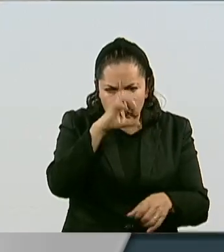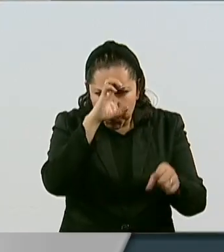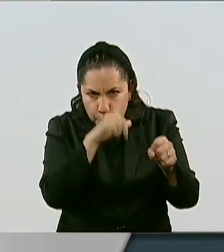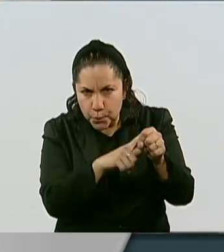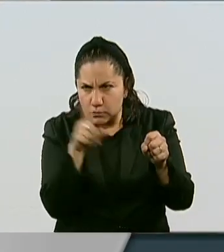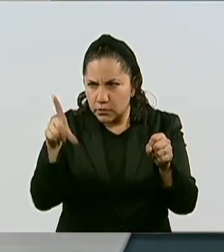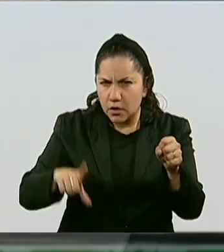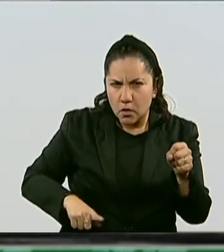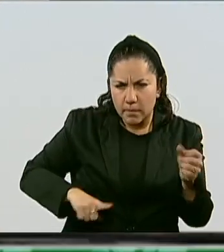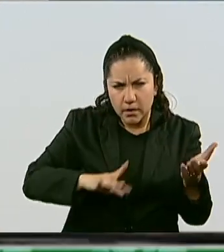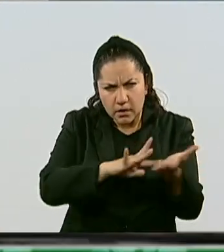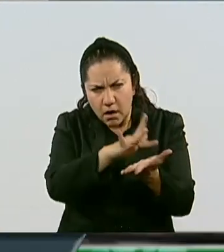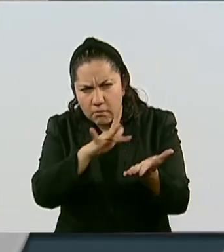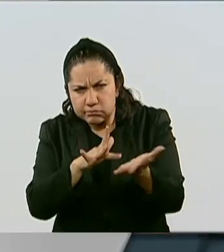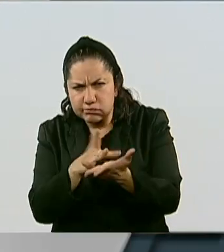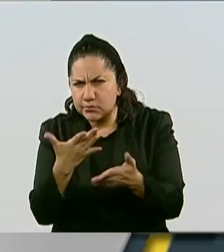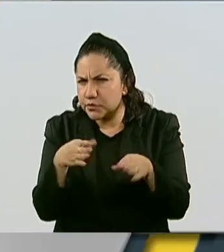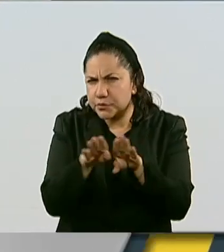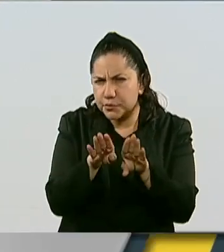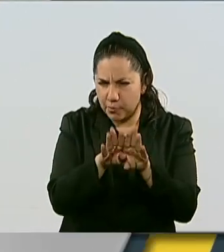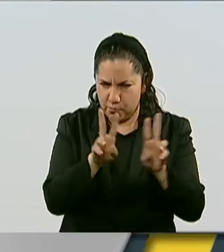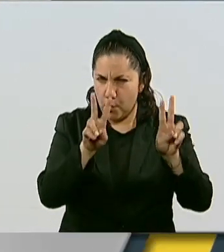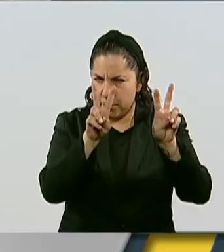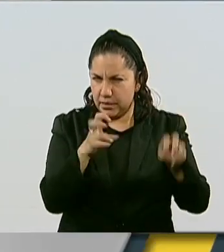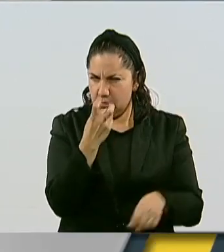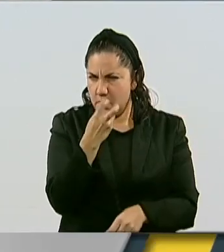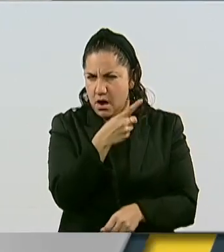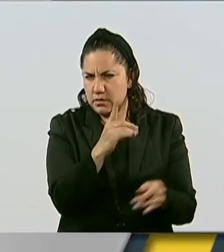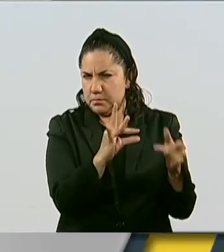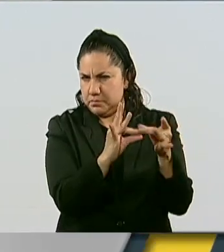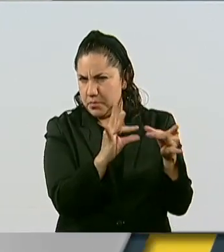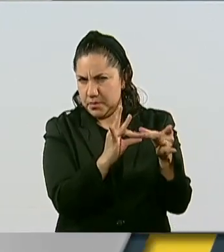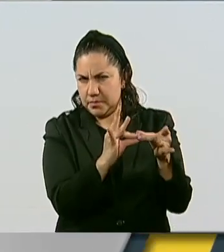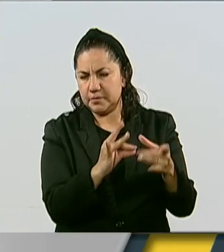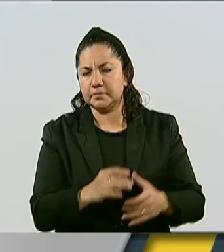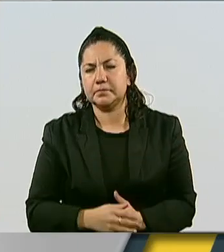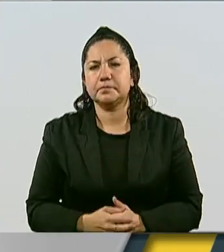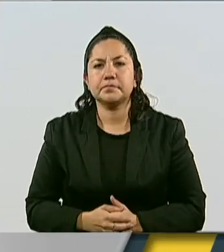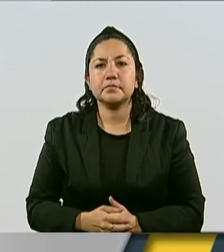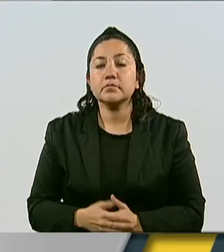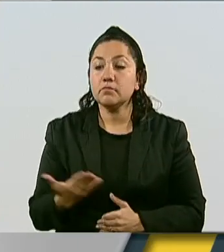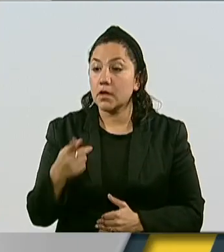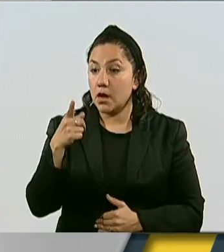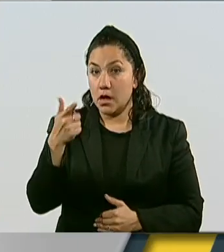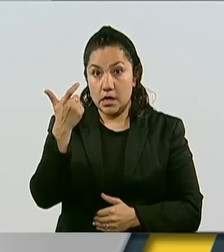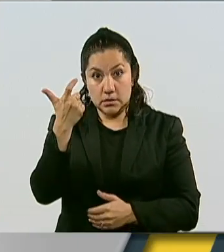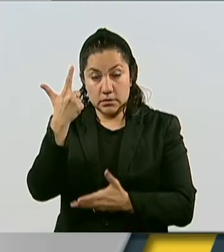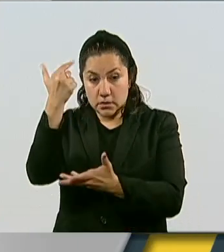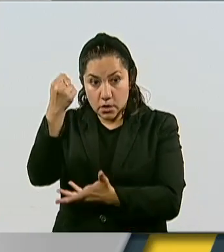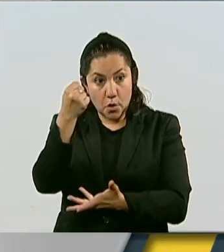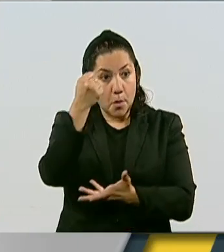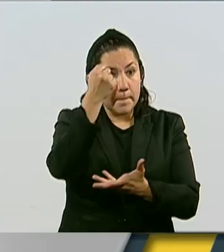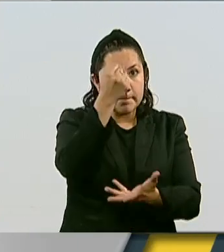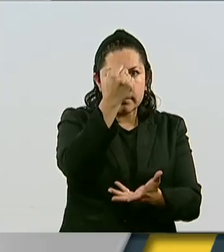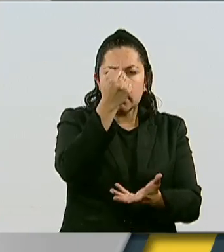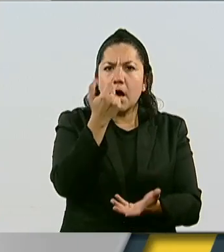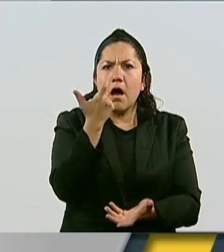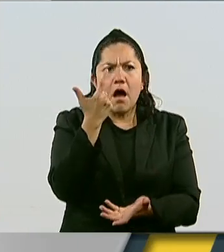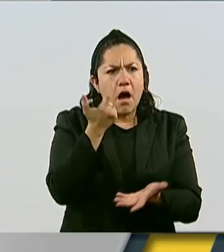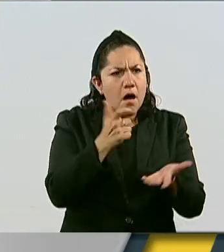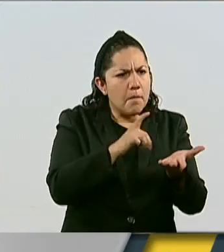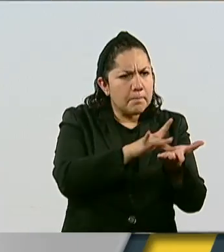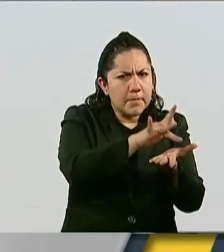Hubo un subejercicio enorme que a la fecha no se ha aclarado el destino final de los